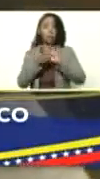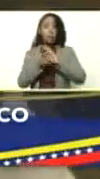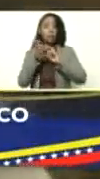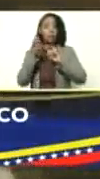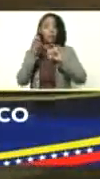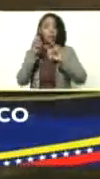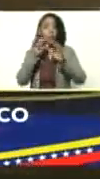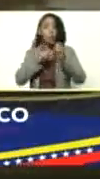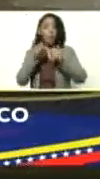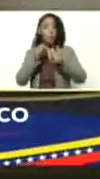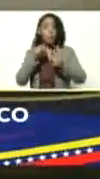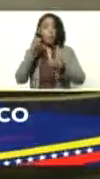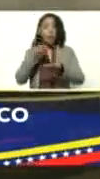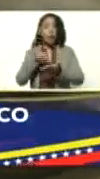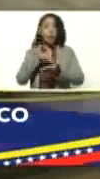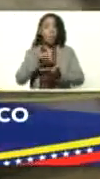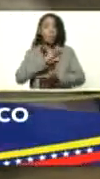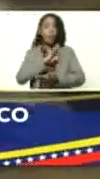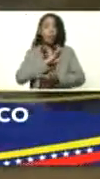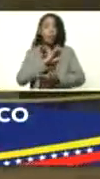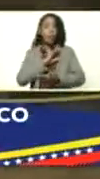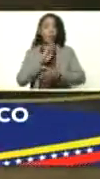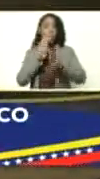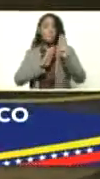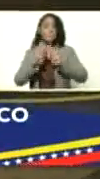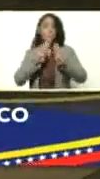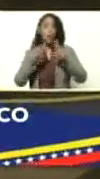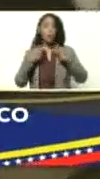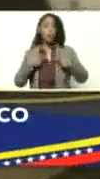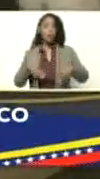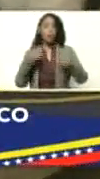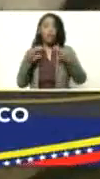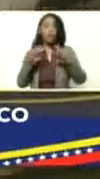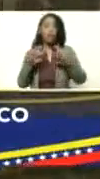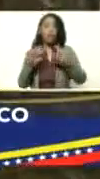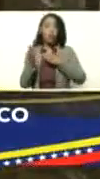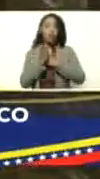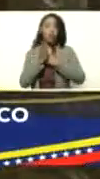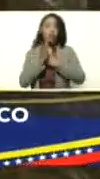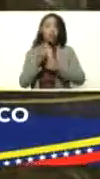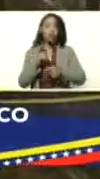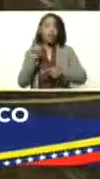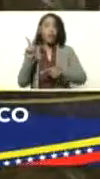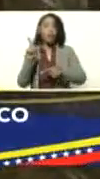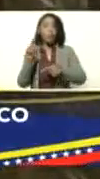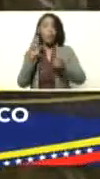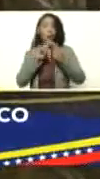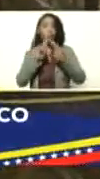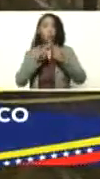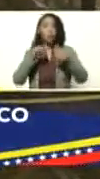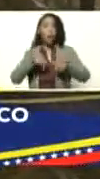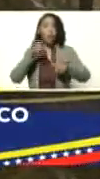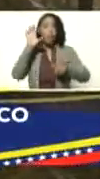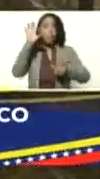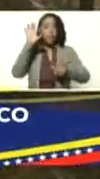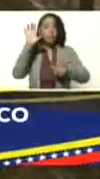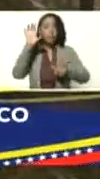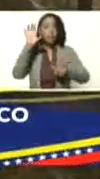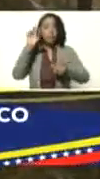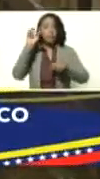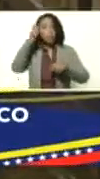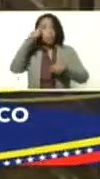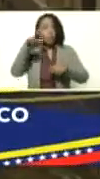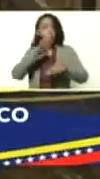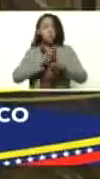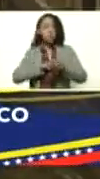cabra tiene propiedades biomedicinales. Esto es importante destacar para el conocimiento del país, para el conocimiento del pueblo,